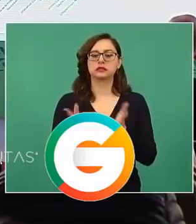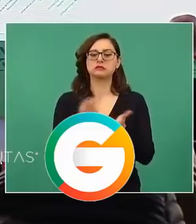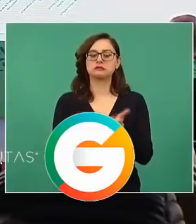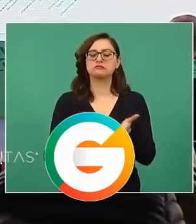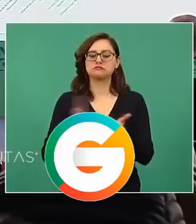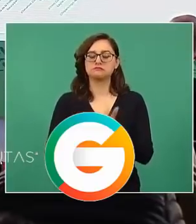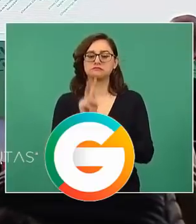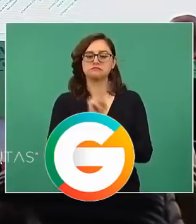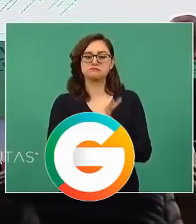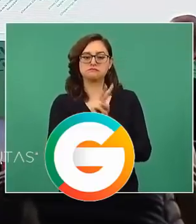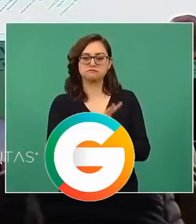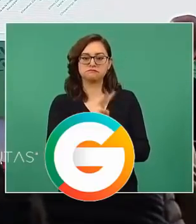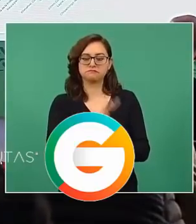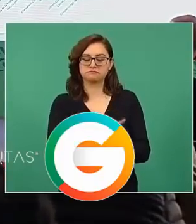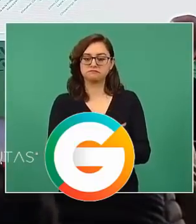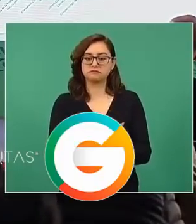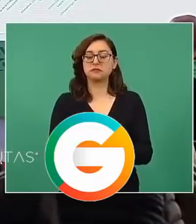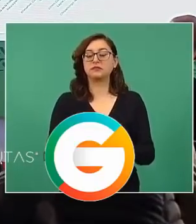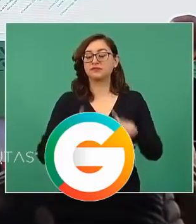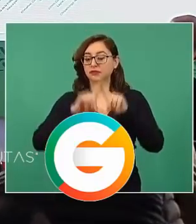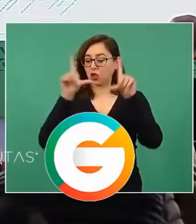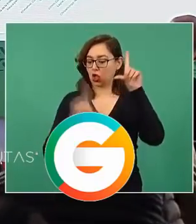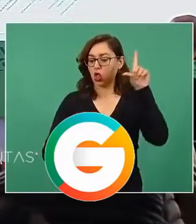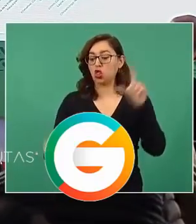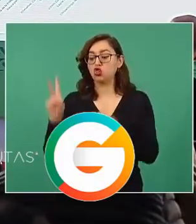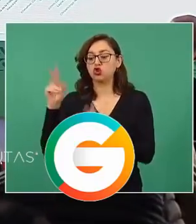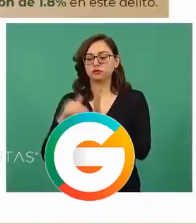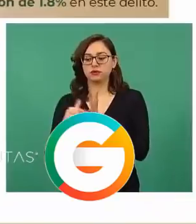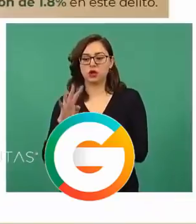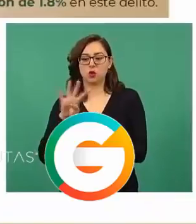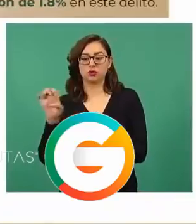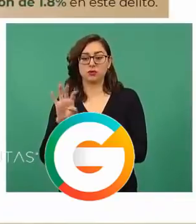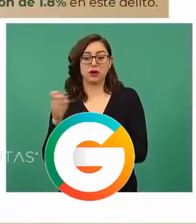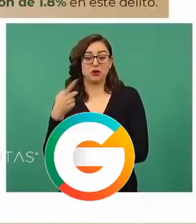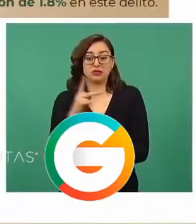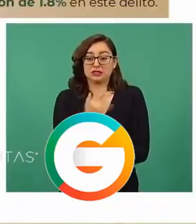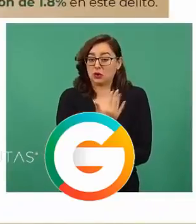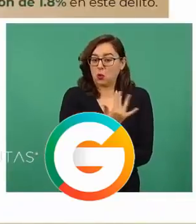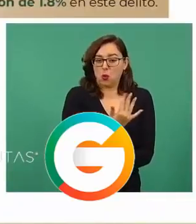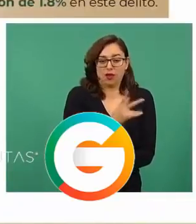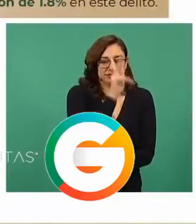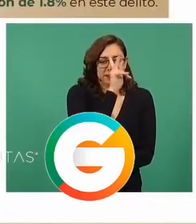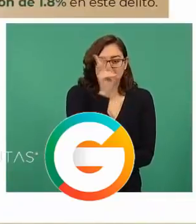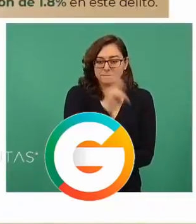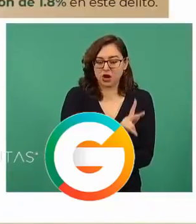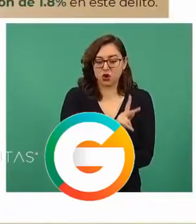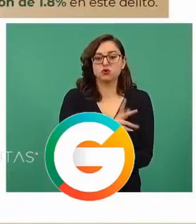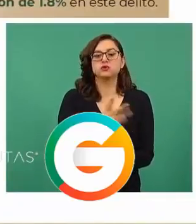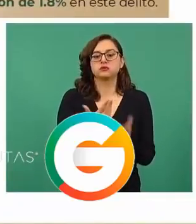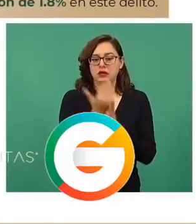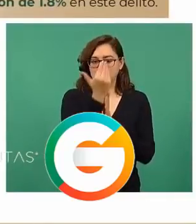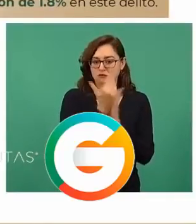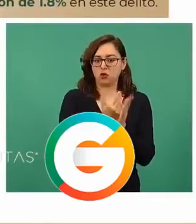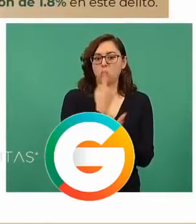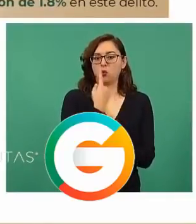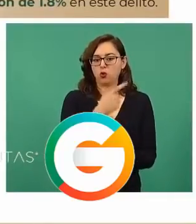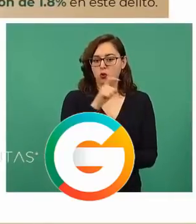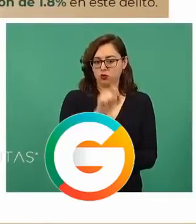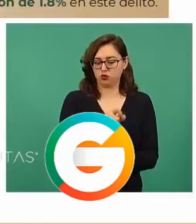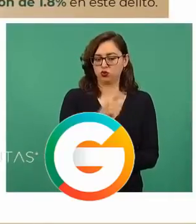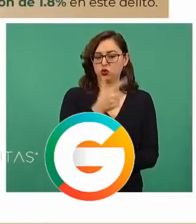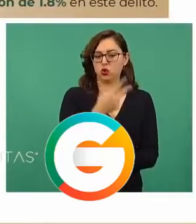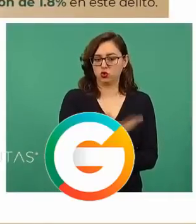de dos mil cuatrocientos en 50 se concentra y ha tenido una disminución de 1.8. Adelante.